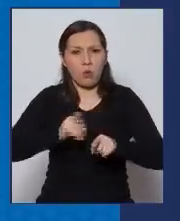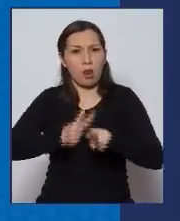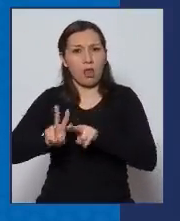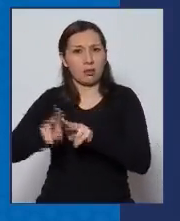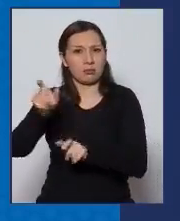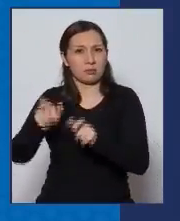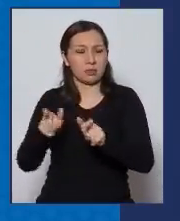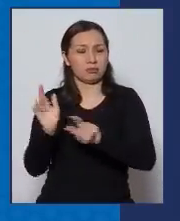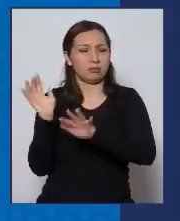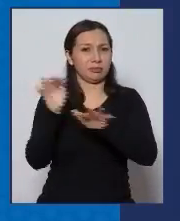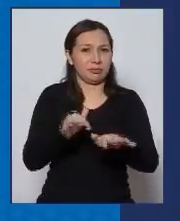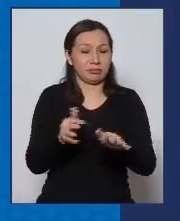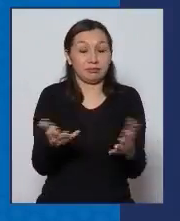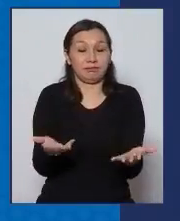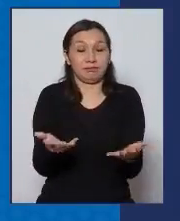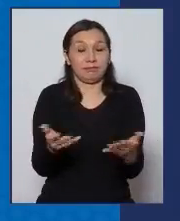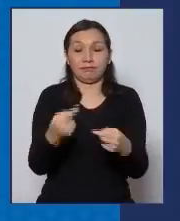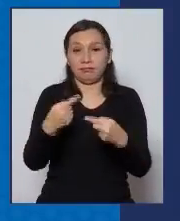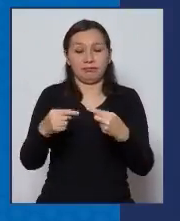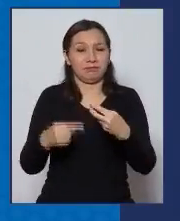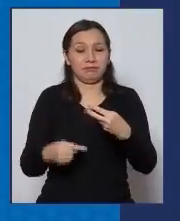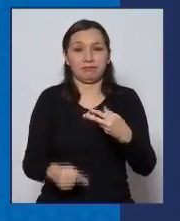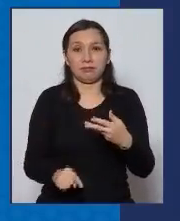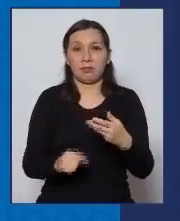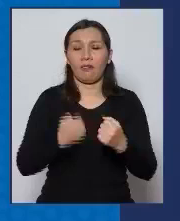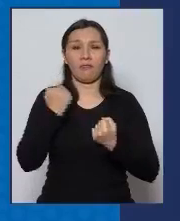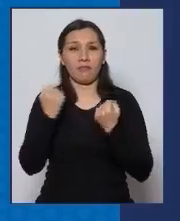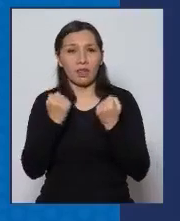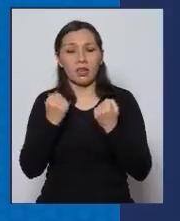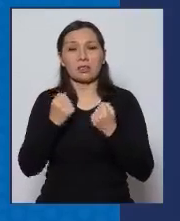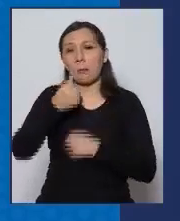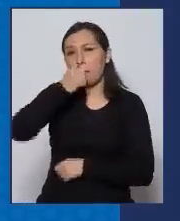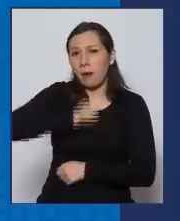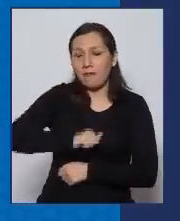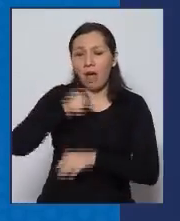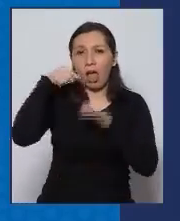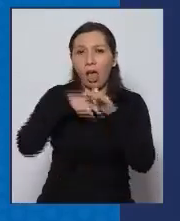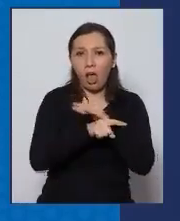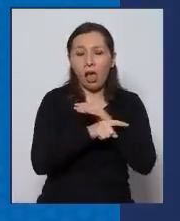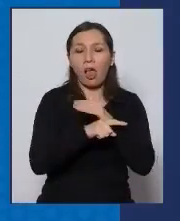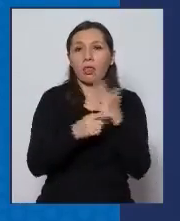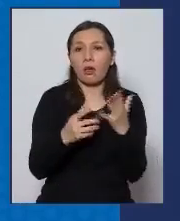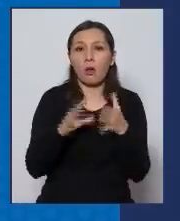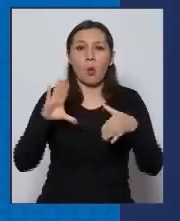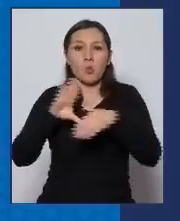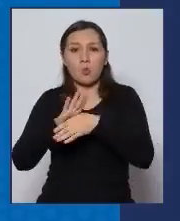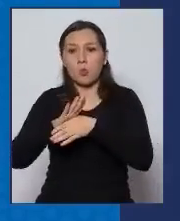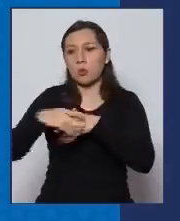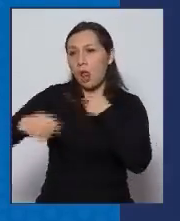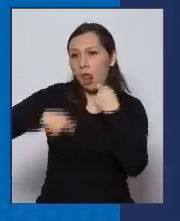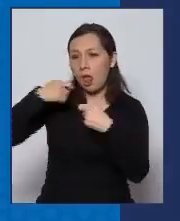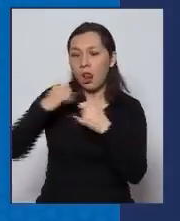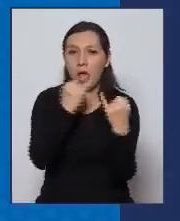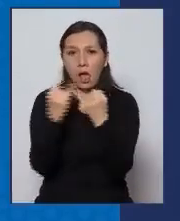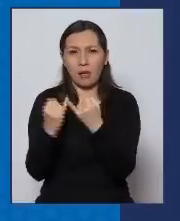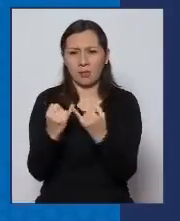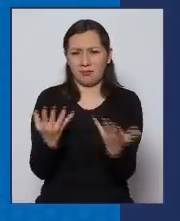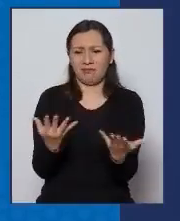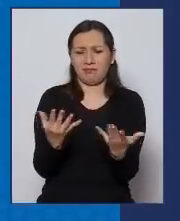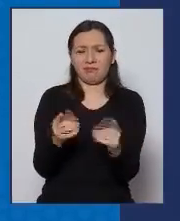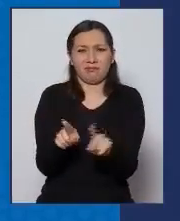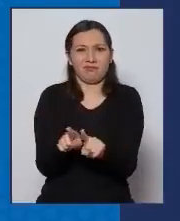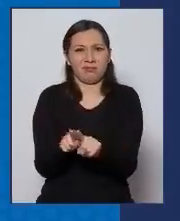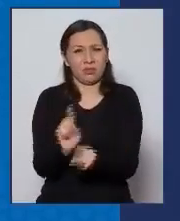bailes, fiestas clandestinas, juntarse a comer con amigos que